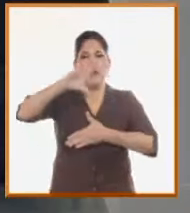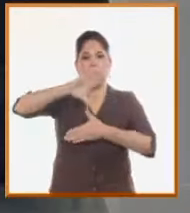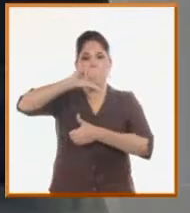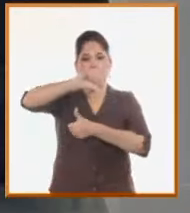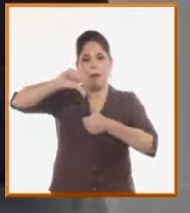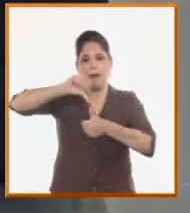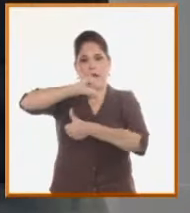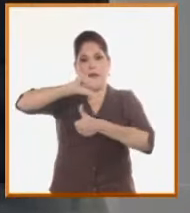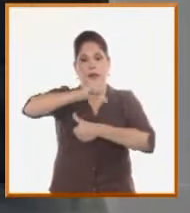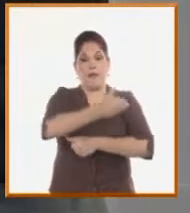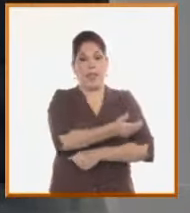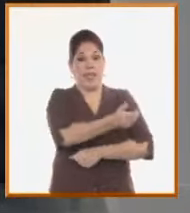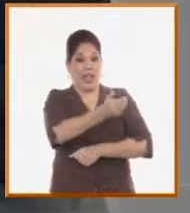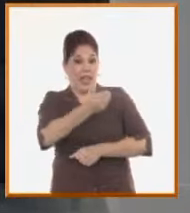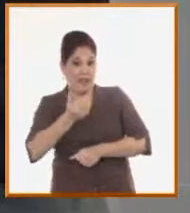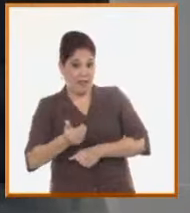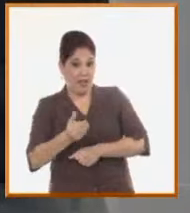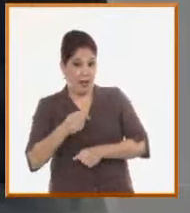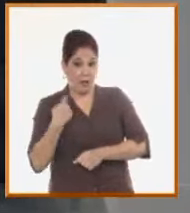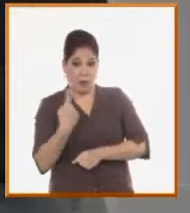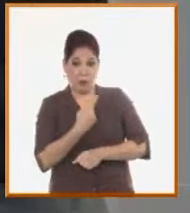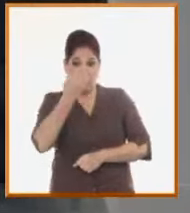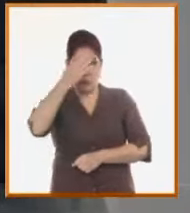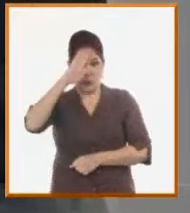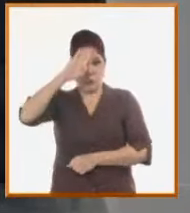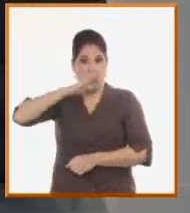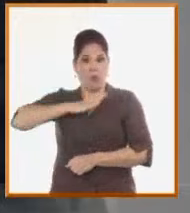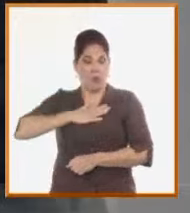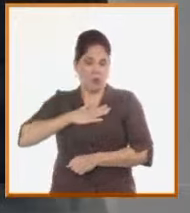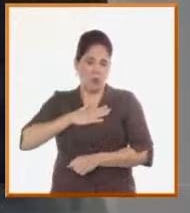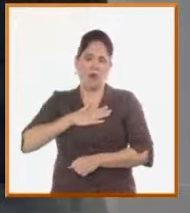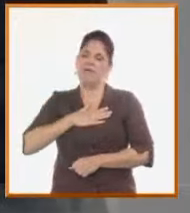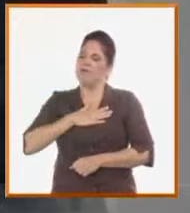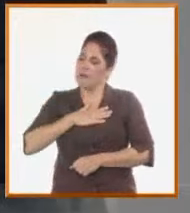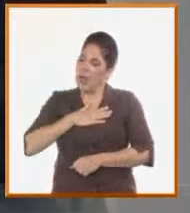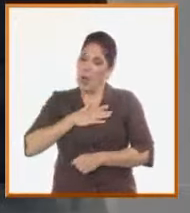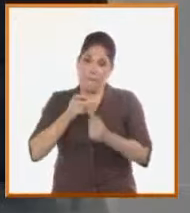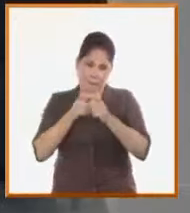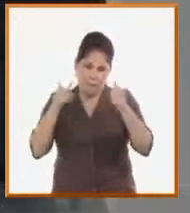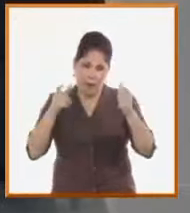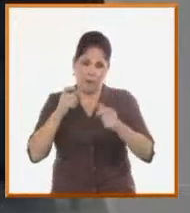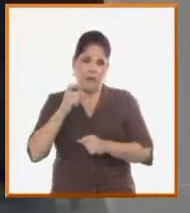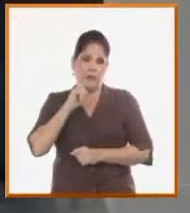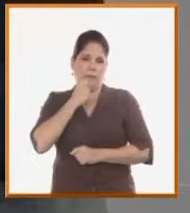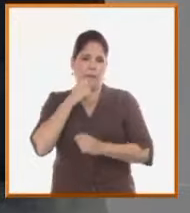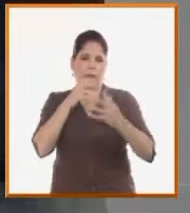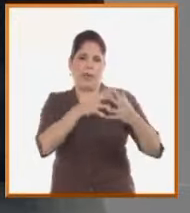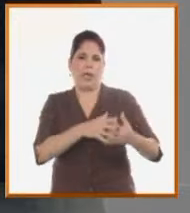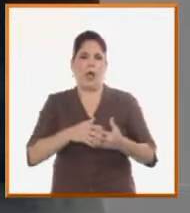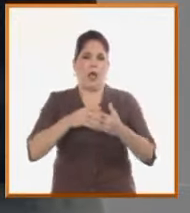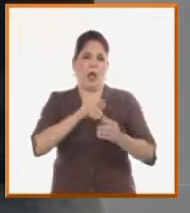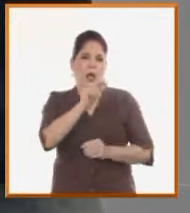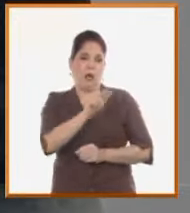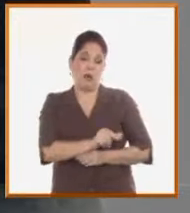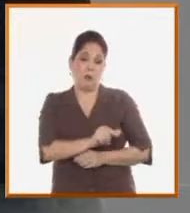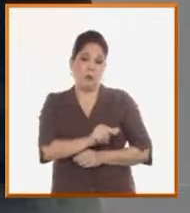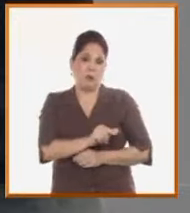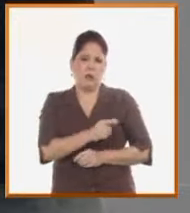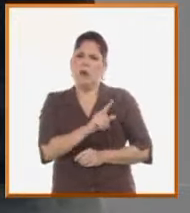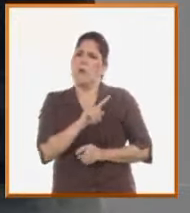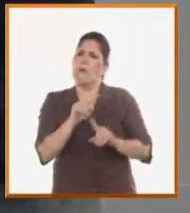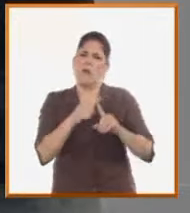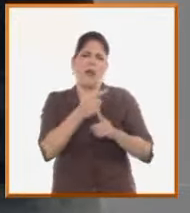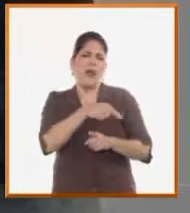que llegan a los países del área, realmente son norteamericanos. Con lo cual, ¿qué sería de Cuba si